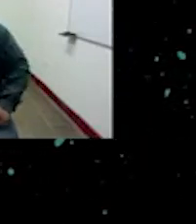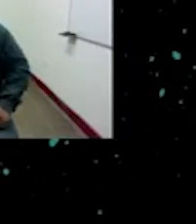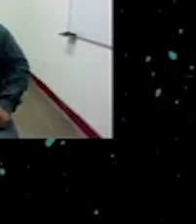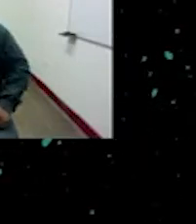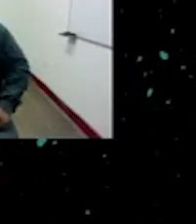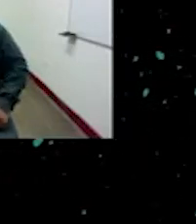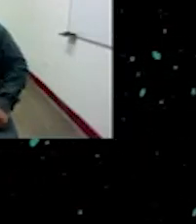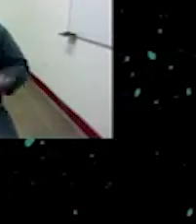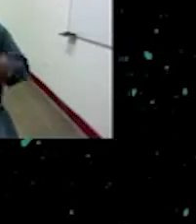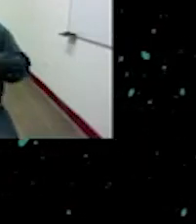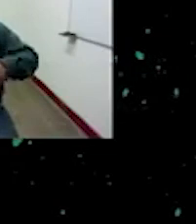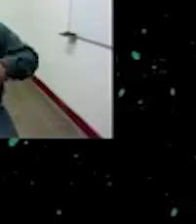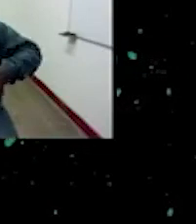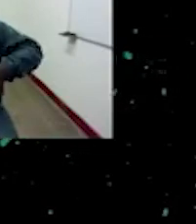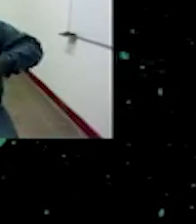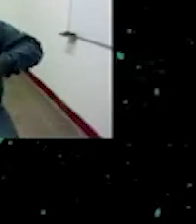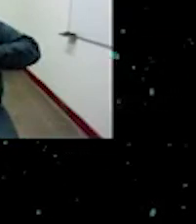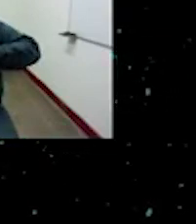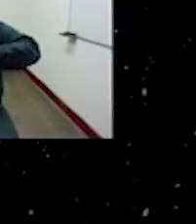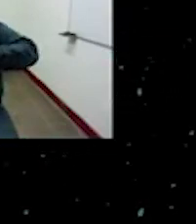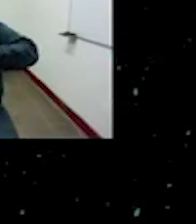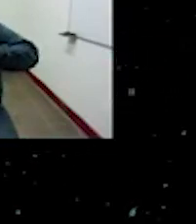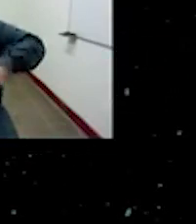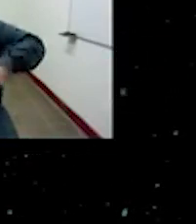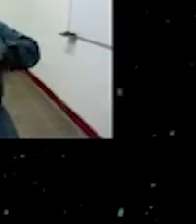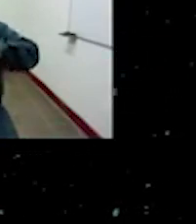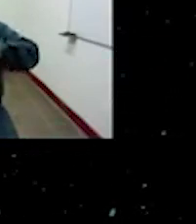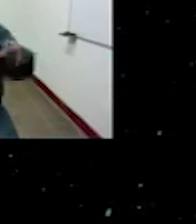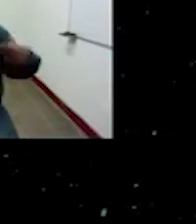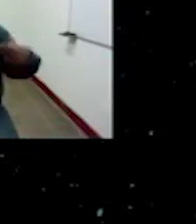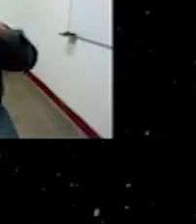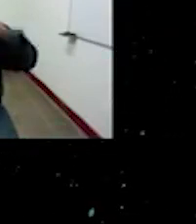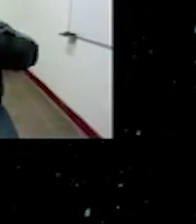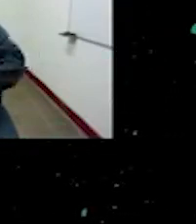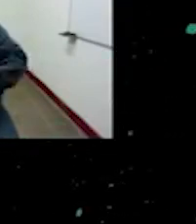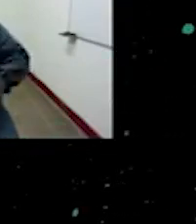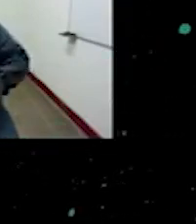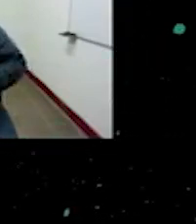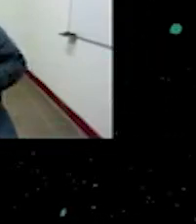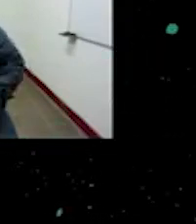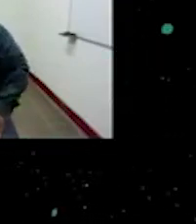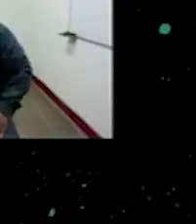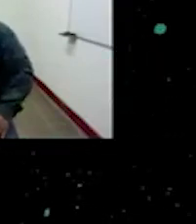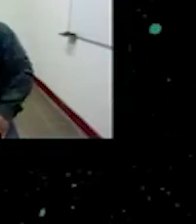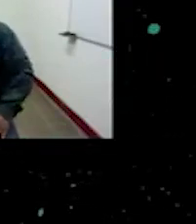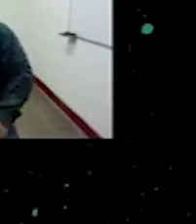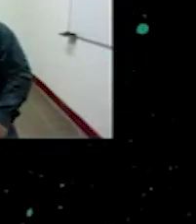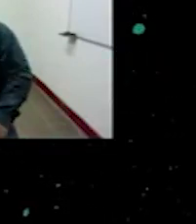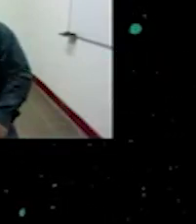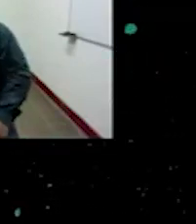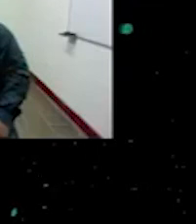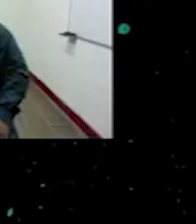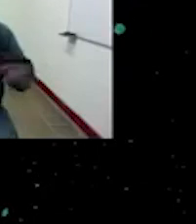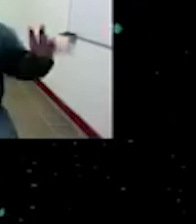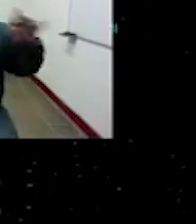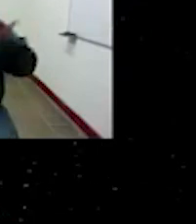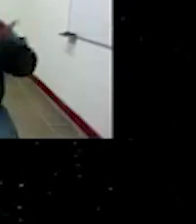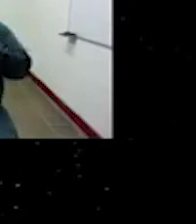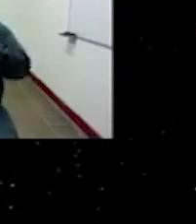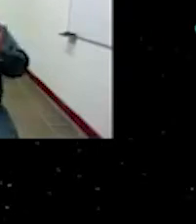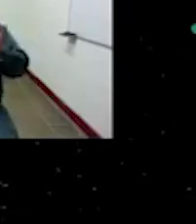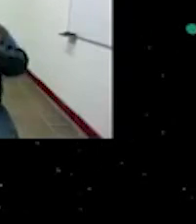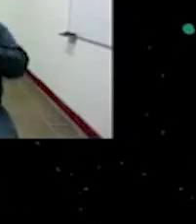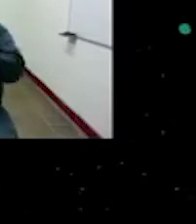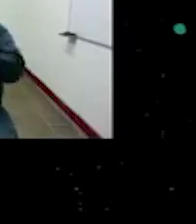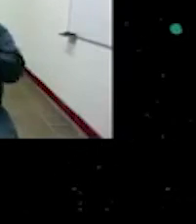amerindio pero yo se lo estoy aplicando al tema de de lo afrocolombiano no que también eh eh es